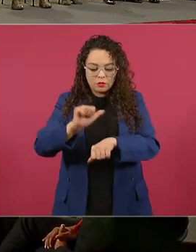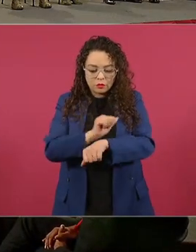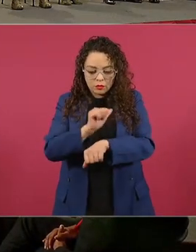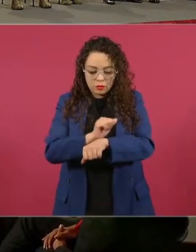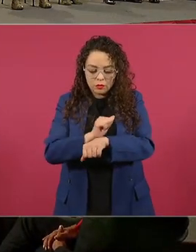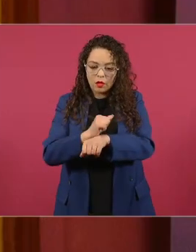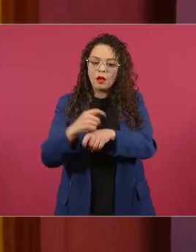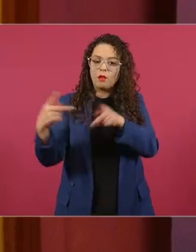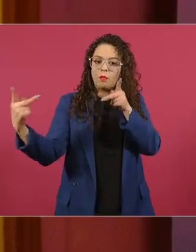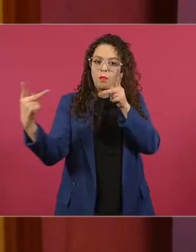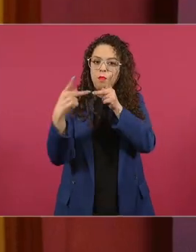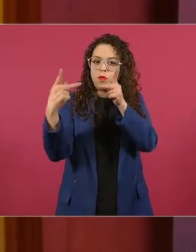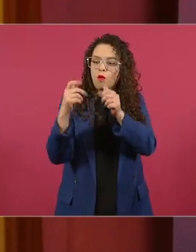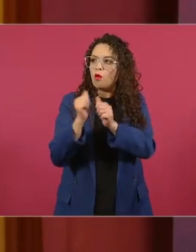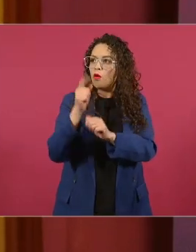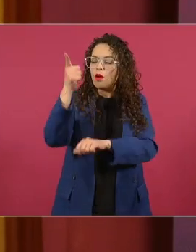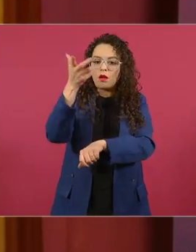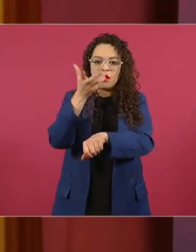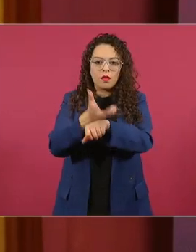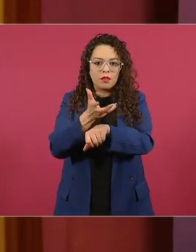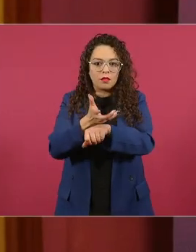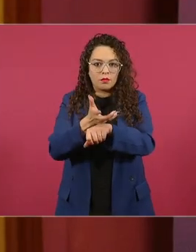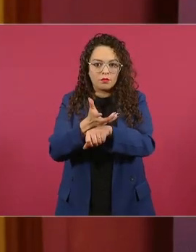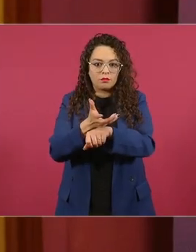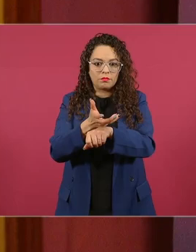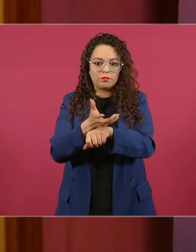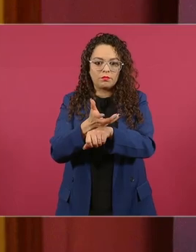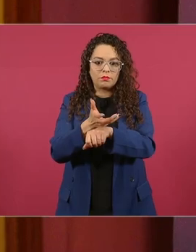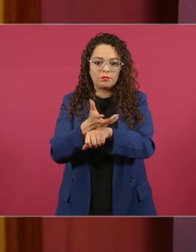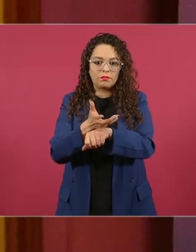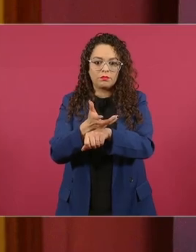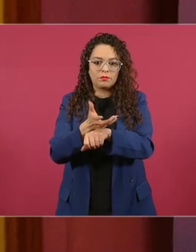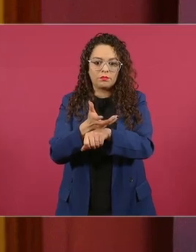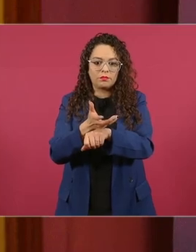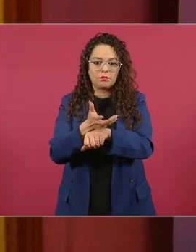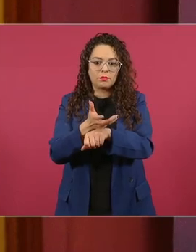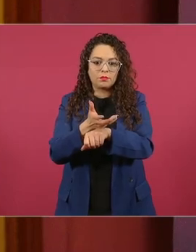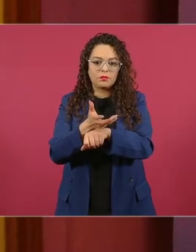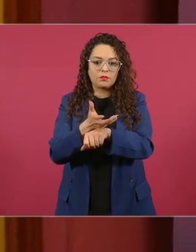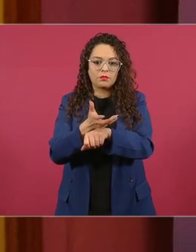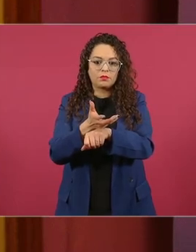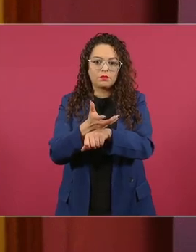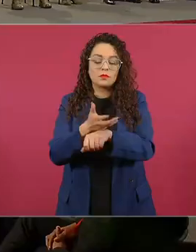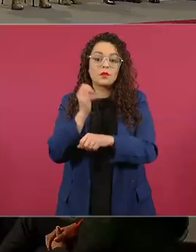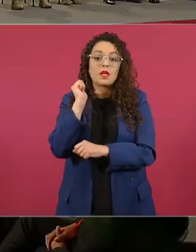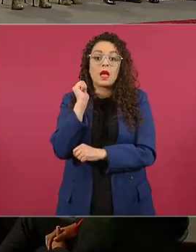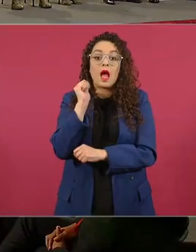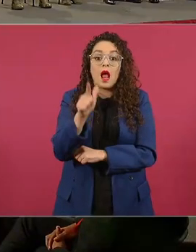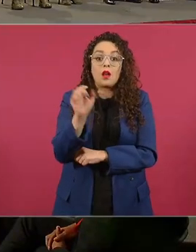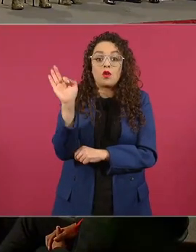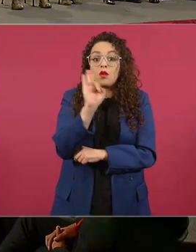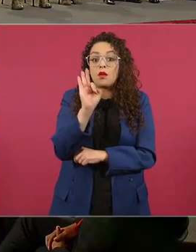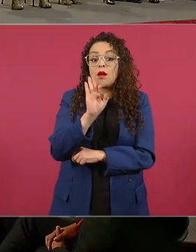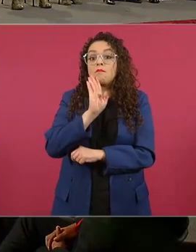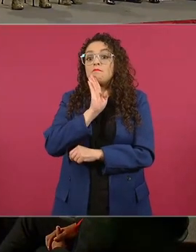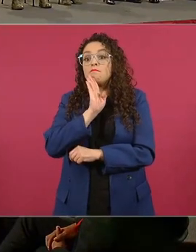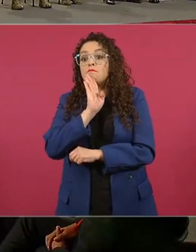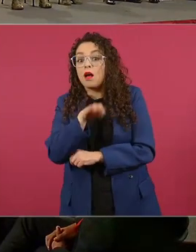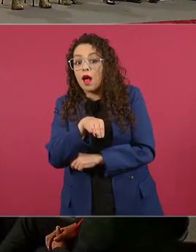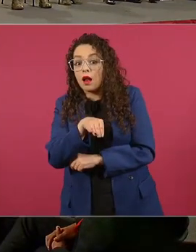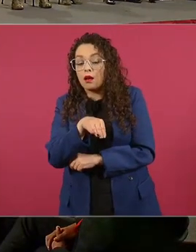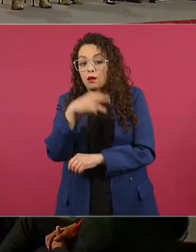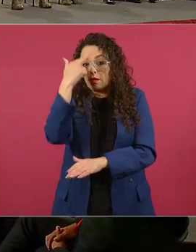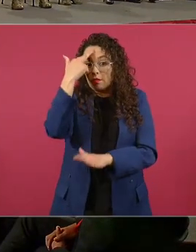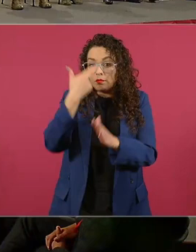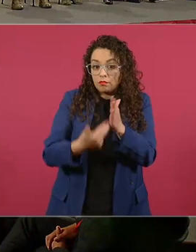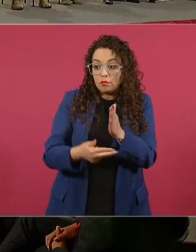Unidos para evitar regularizar cualquier vehículo que provenga de un ilícito. Adelante. También tenemos